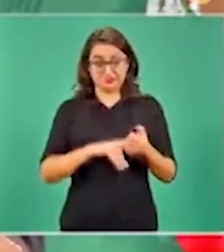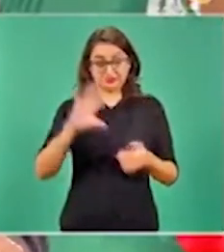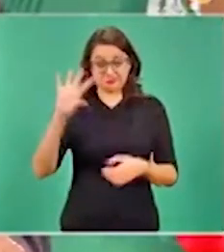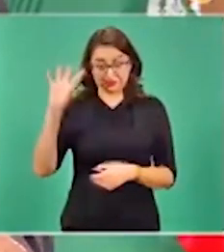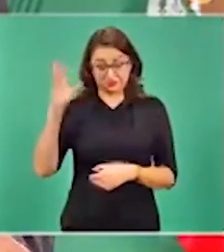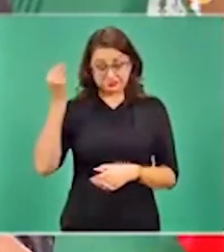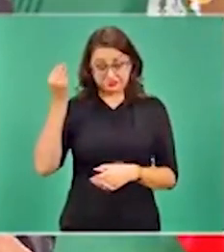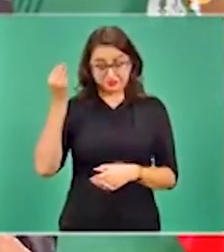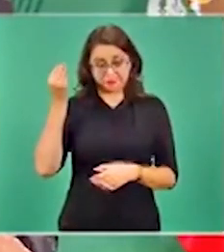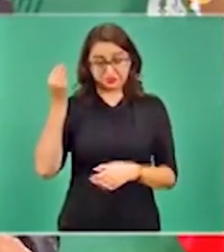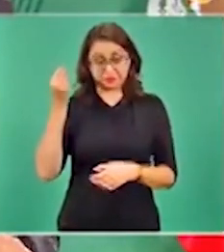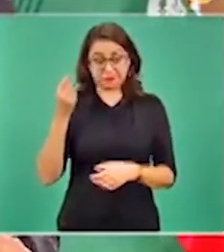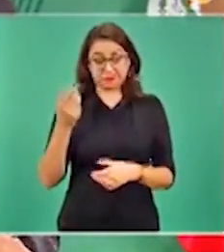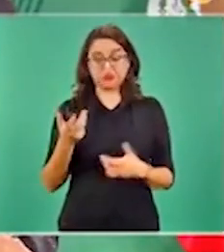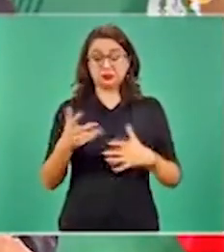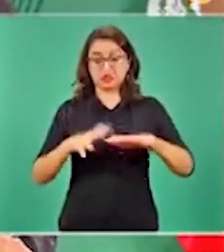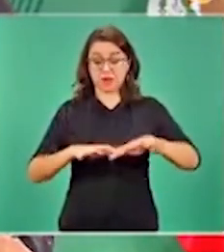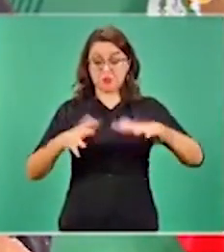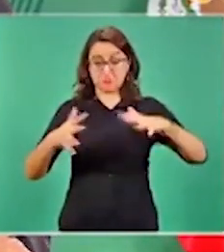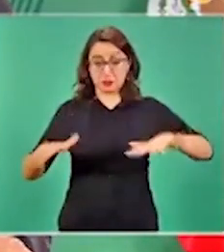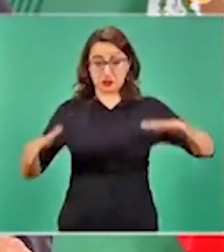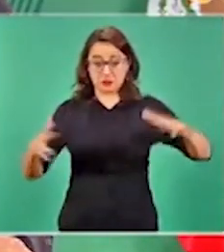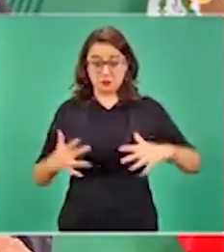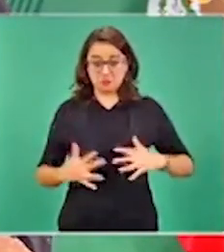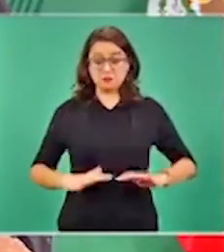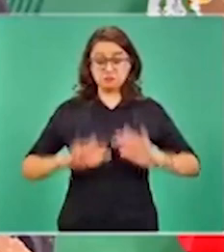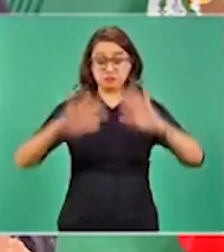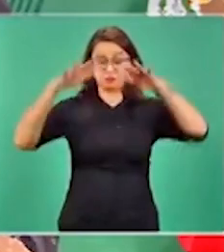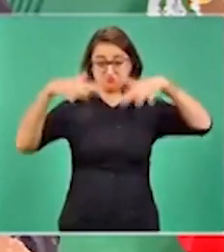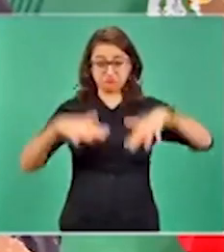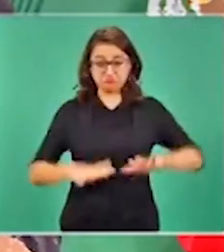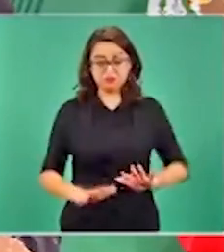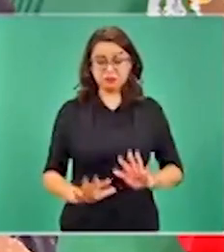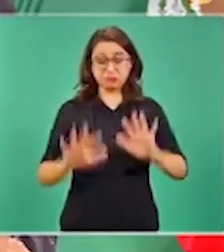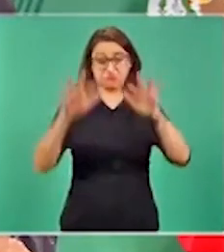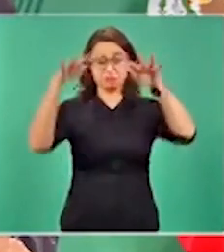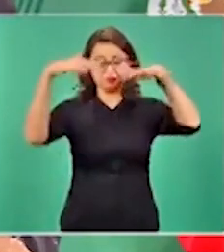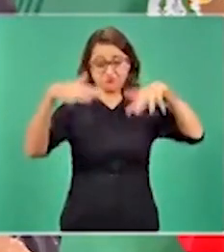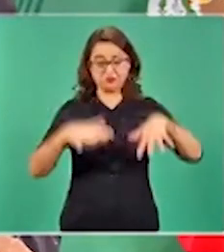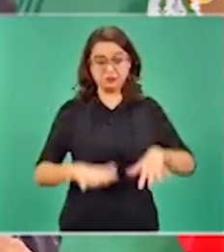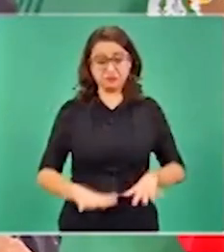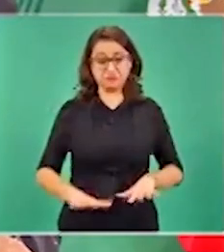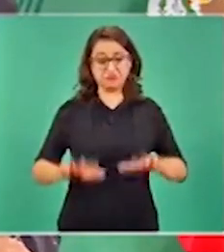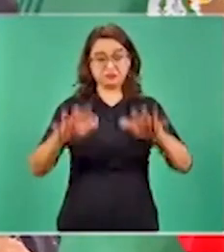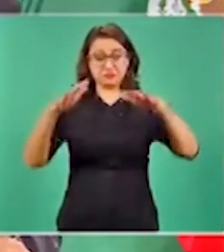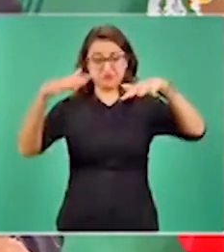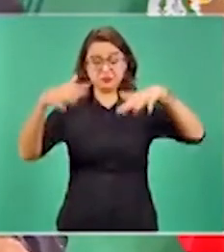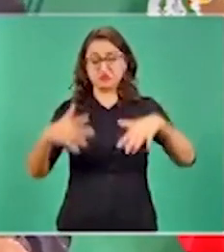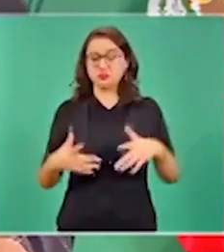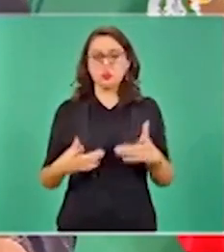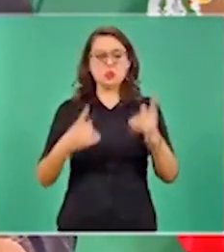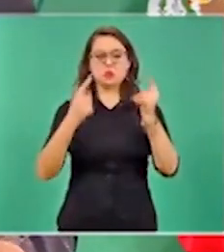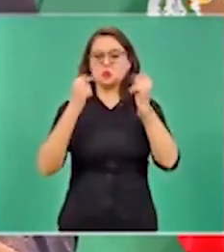puede estar el mar bravo, picado, con oleaje